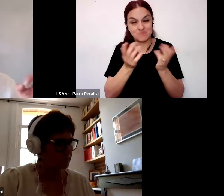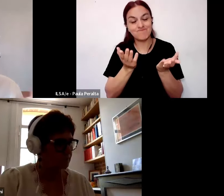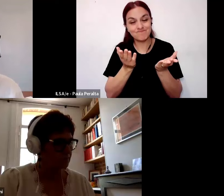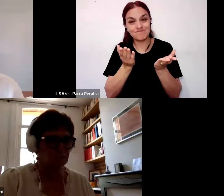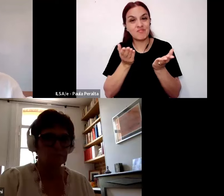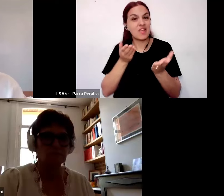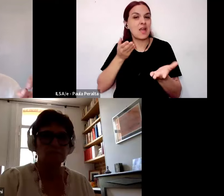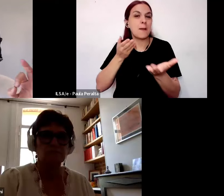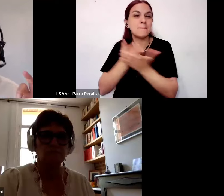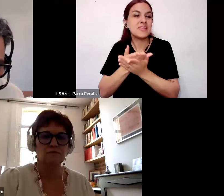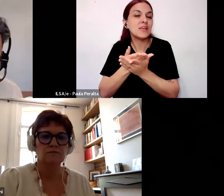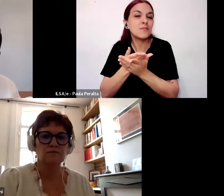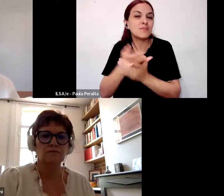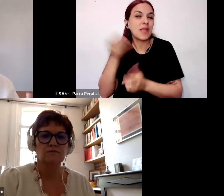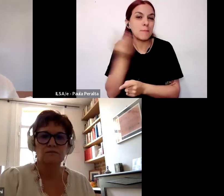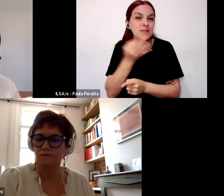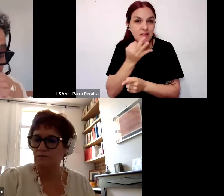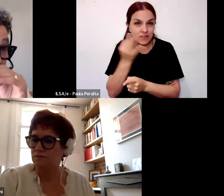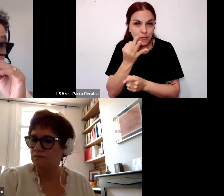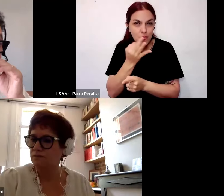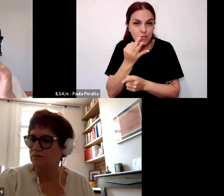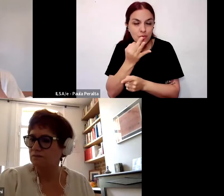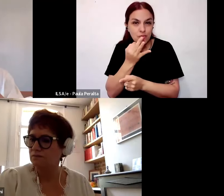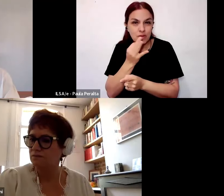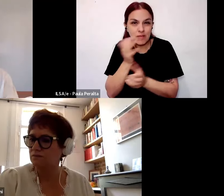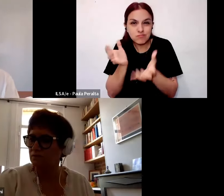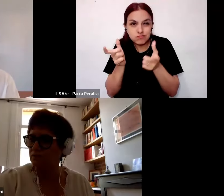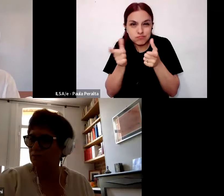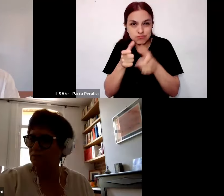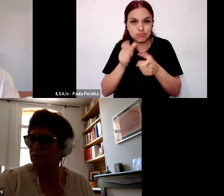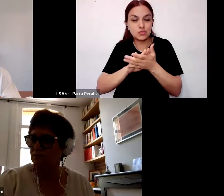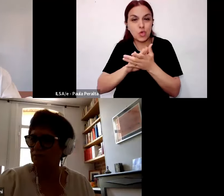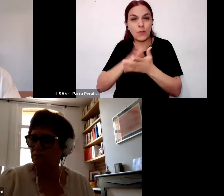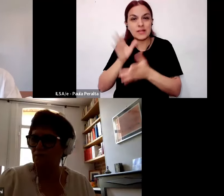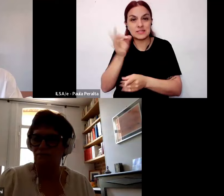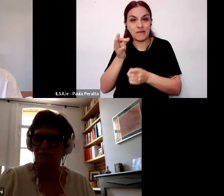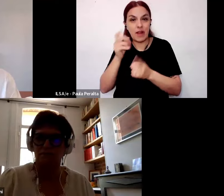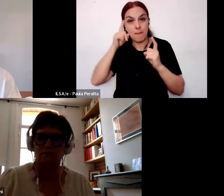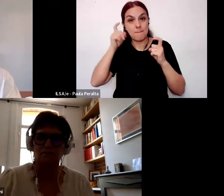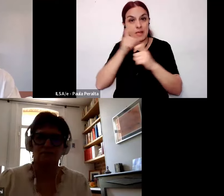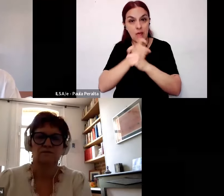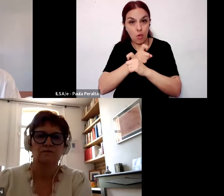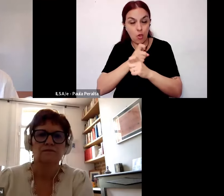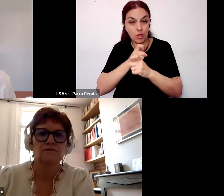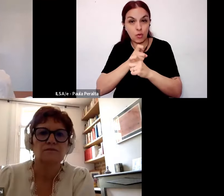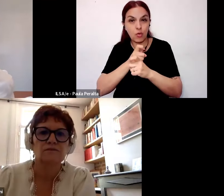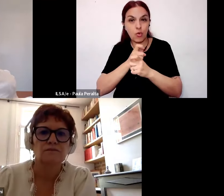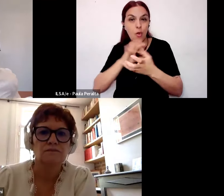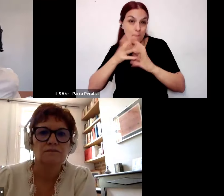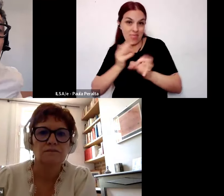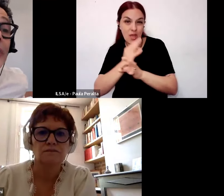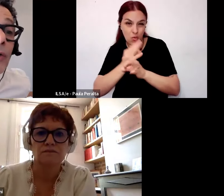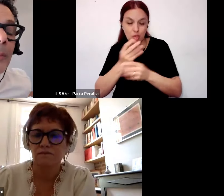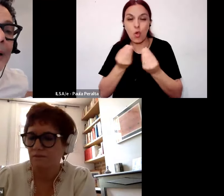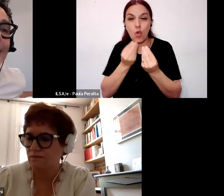reclaman la especificidad y la irreductibilidad del saber pedagógico como una forma de saber